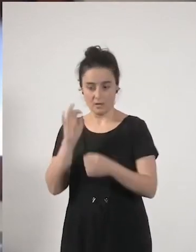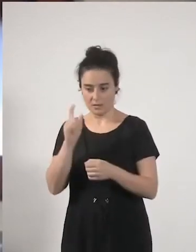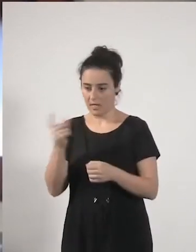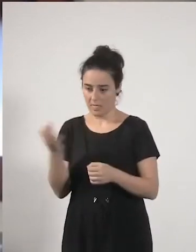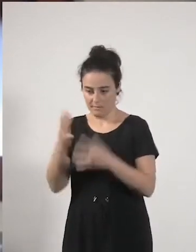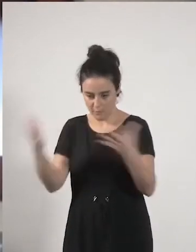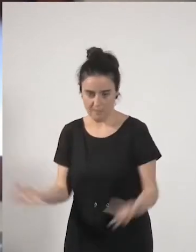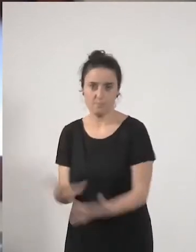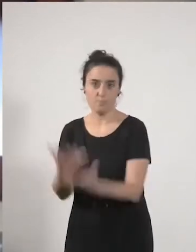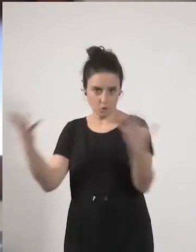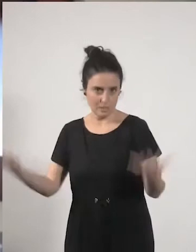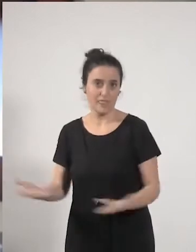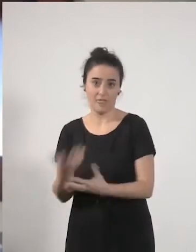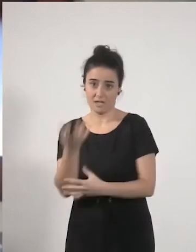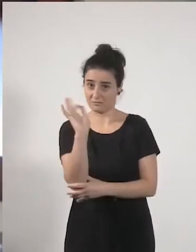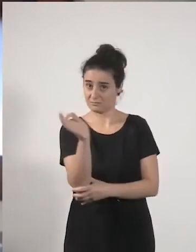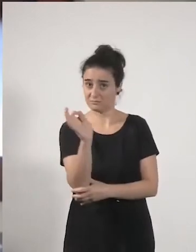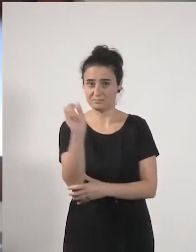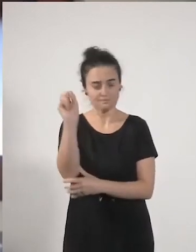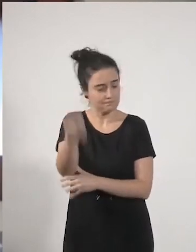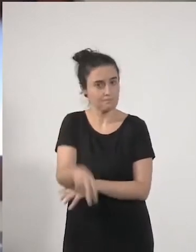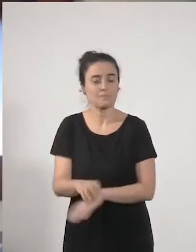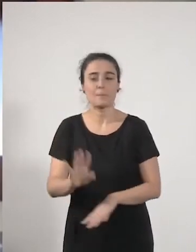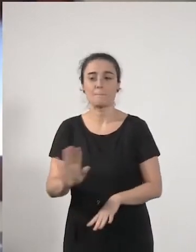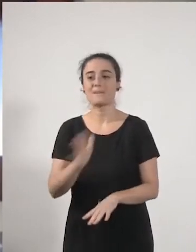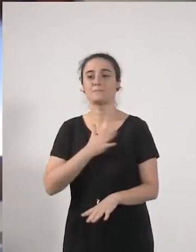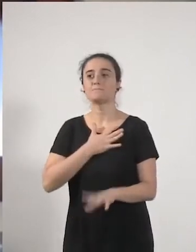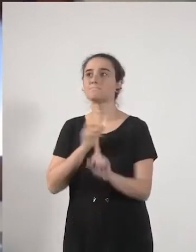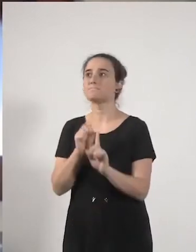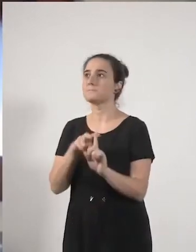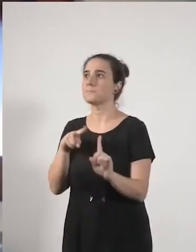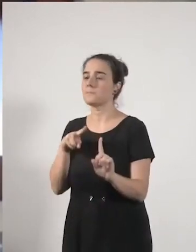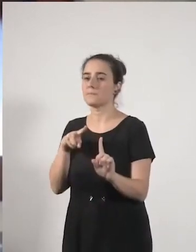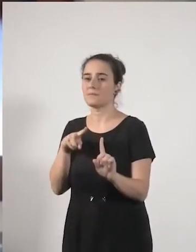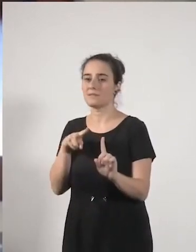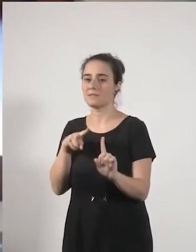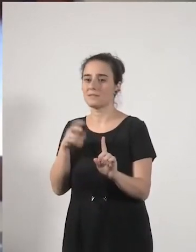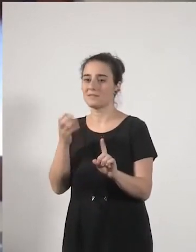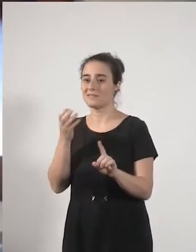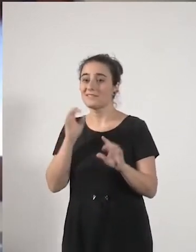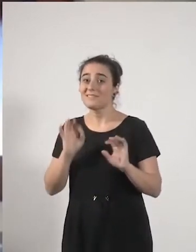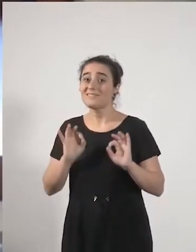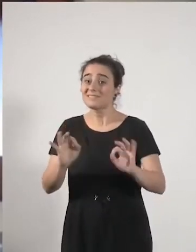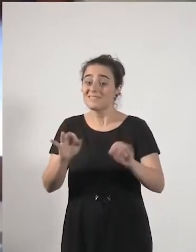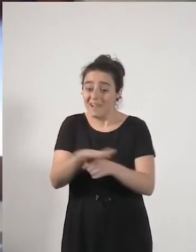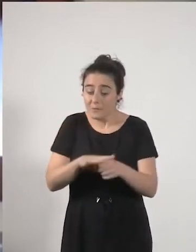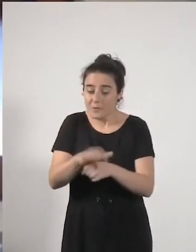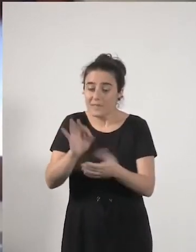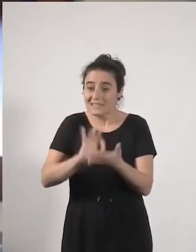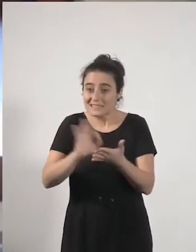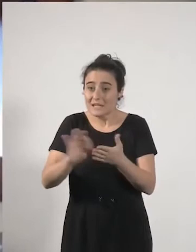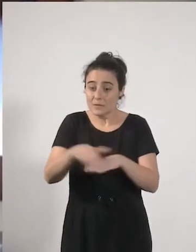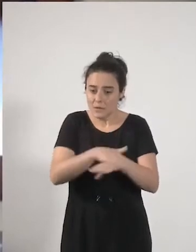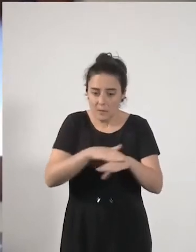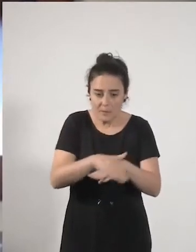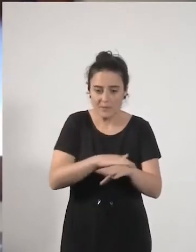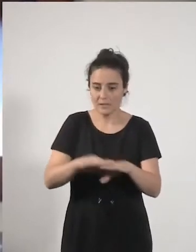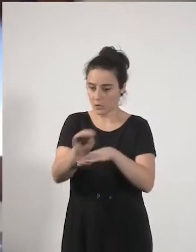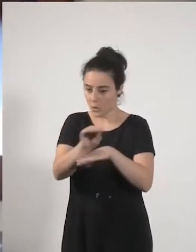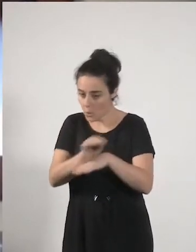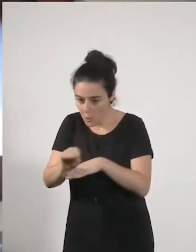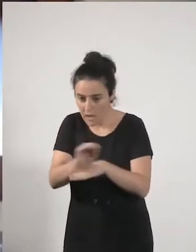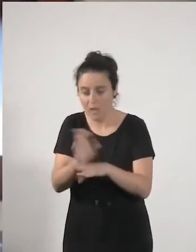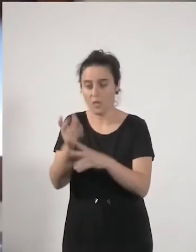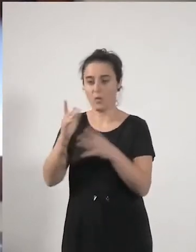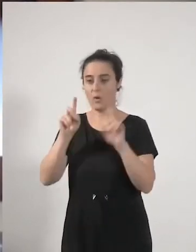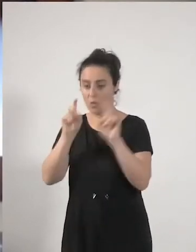potenciarla pero desde mi punto de vista no en los servicios básicos no en cuidado no en educación no